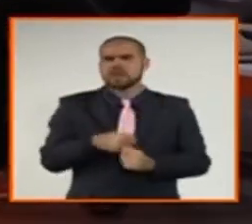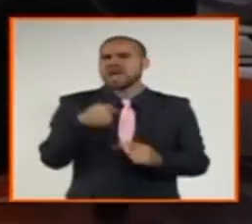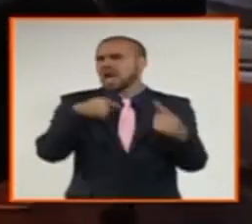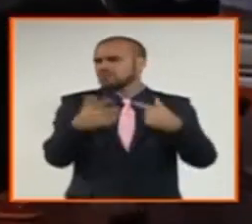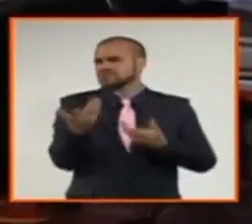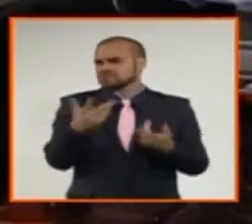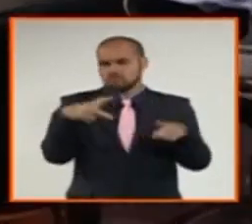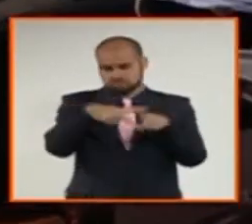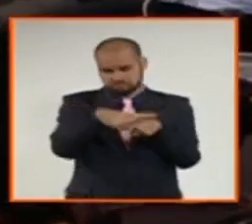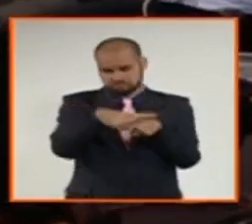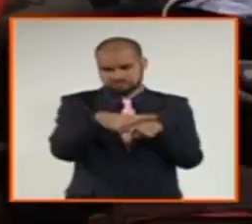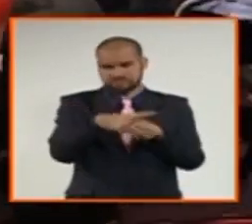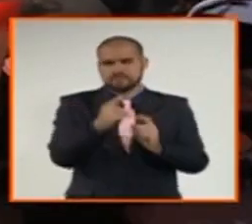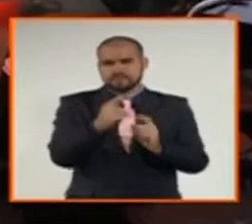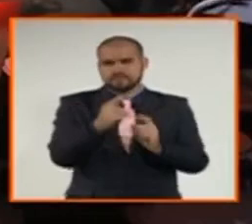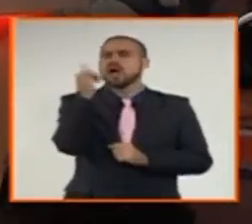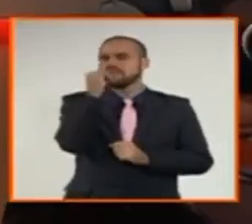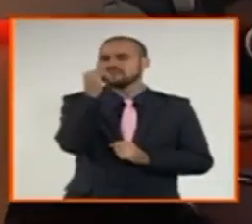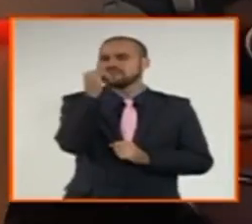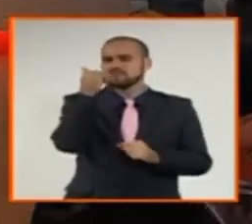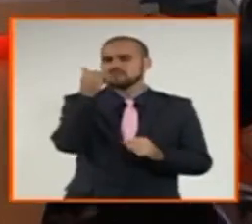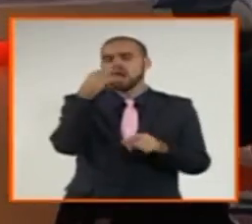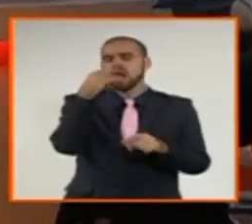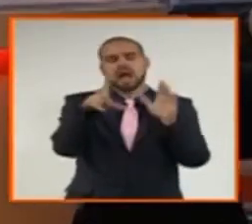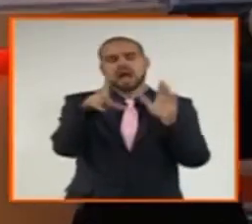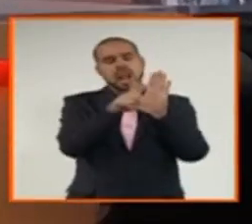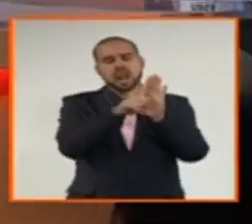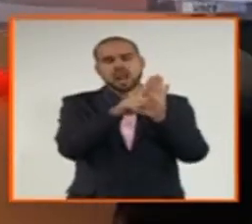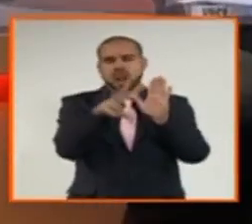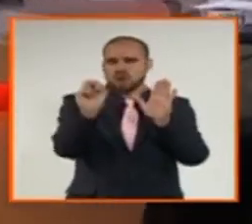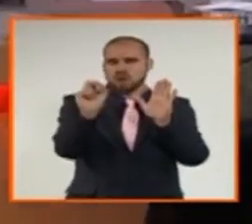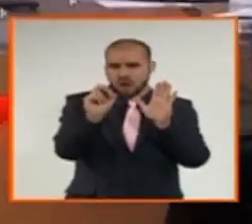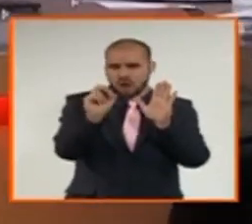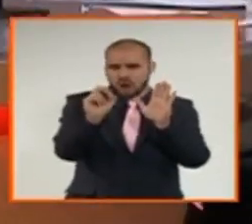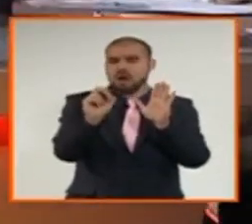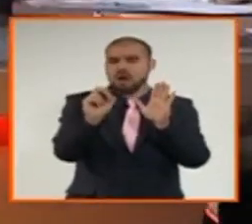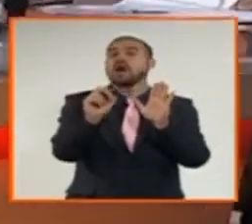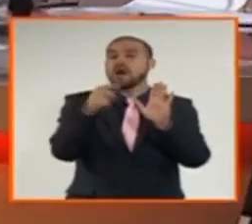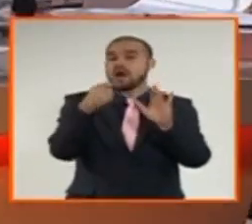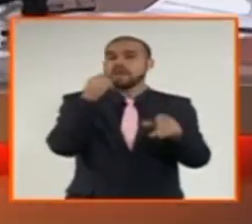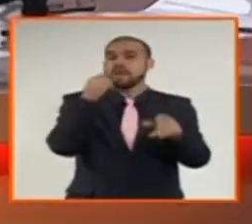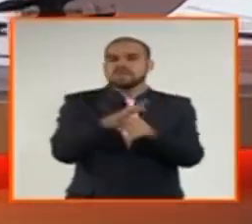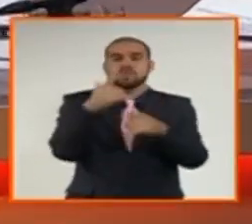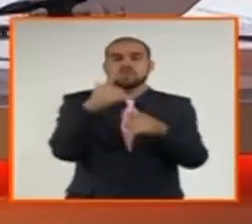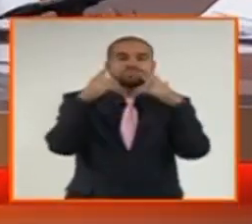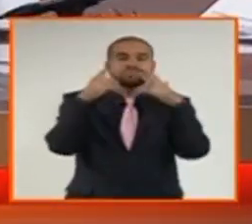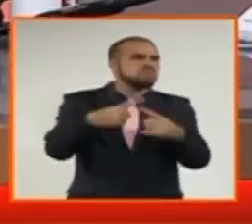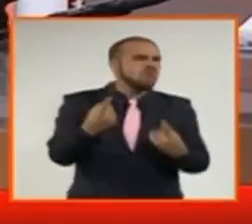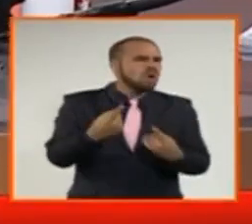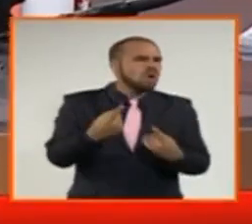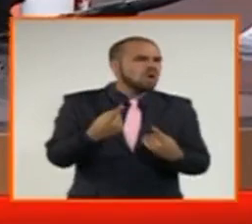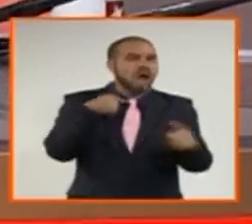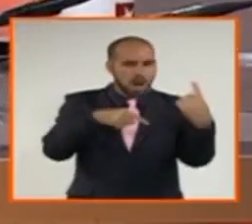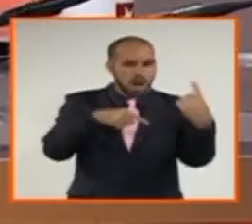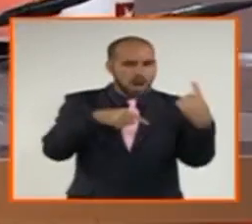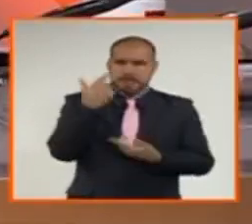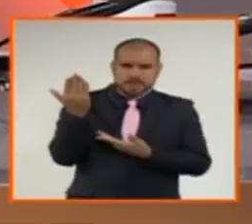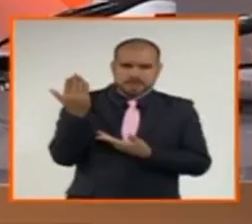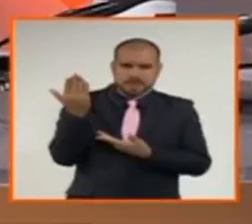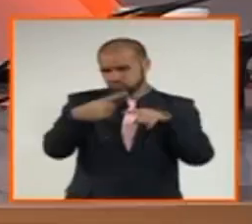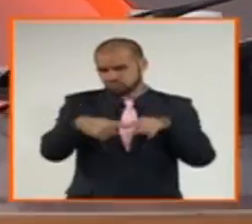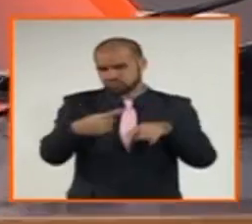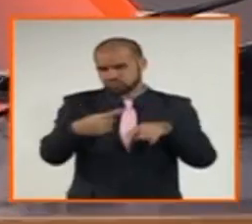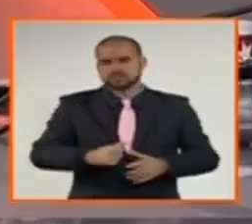un asunto que recoge esta política y estas legislaciones que se han puesto en vigor y que tiene que ver con las